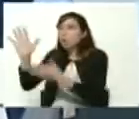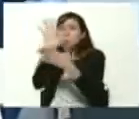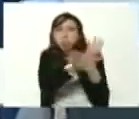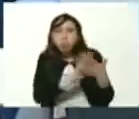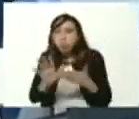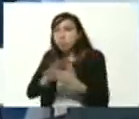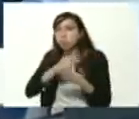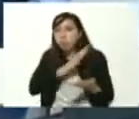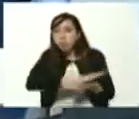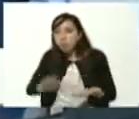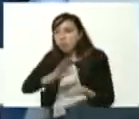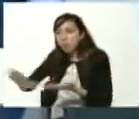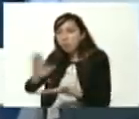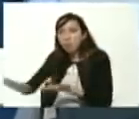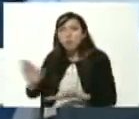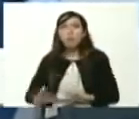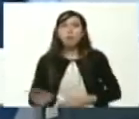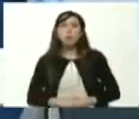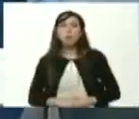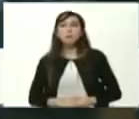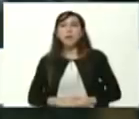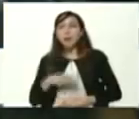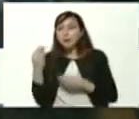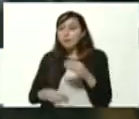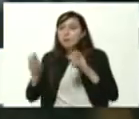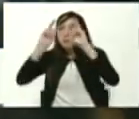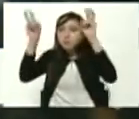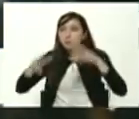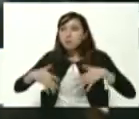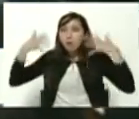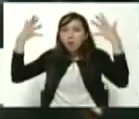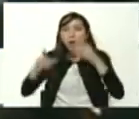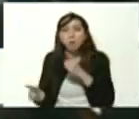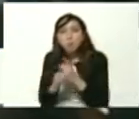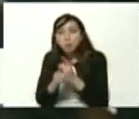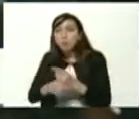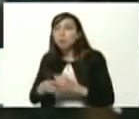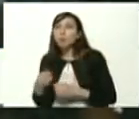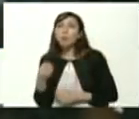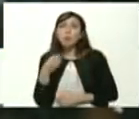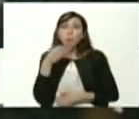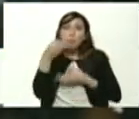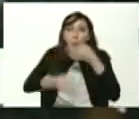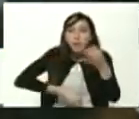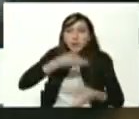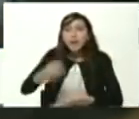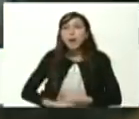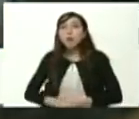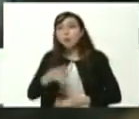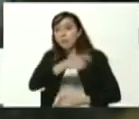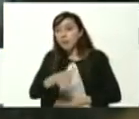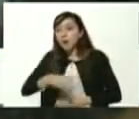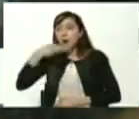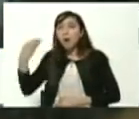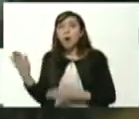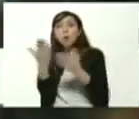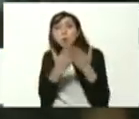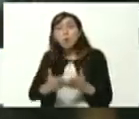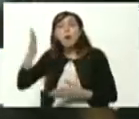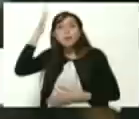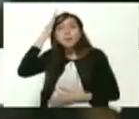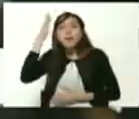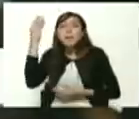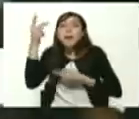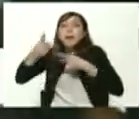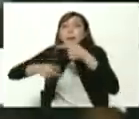papelitos haciendo temas comunicacionales en nuestras redes sociales para que todos los estudiantes sepan qué es lo